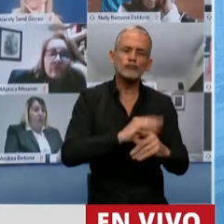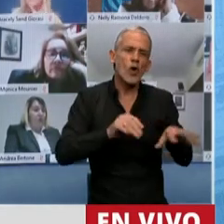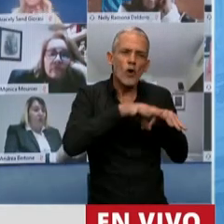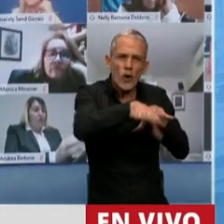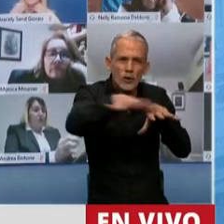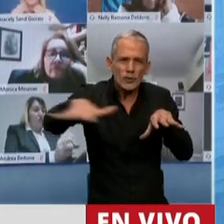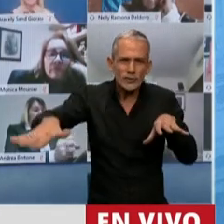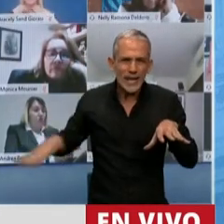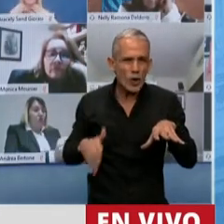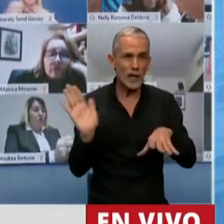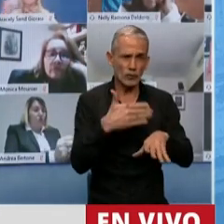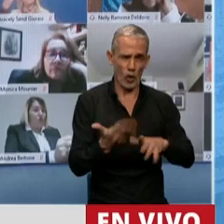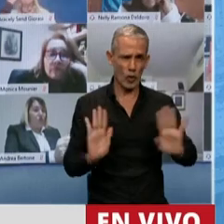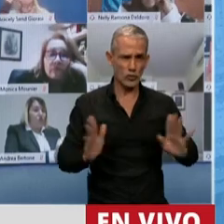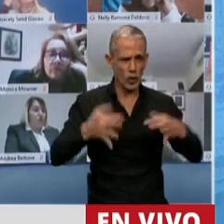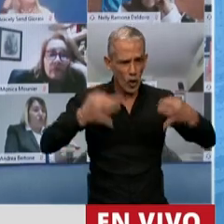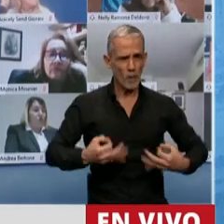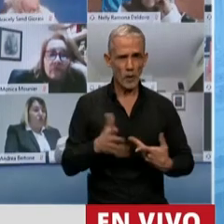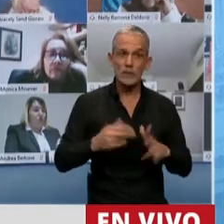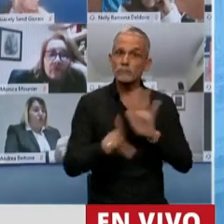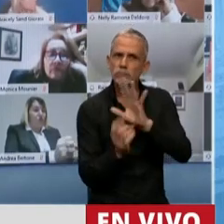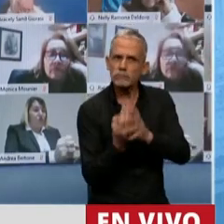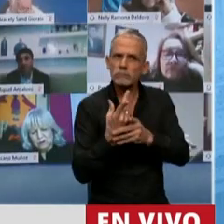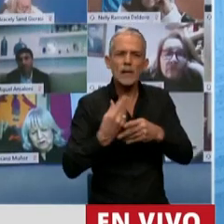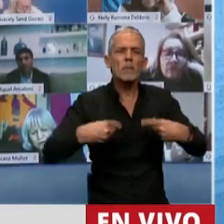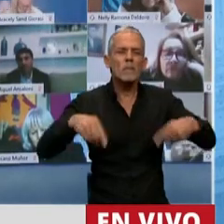los sectores. Y vamos a legislar.